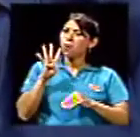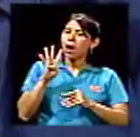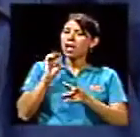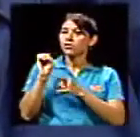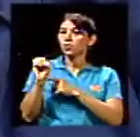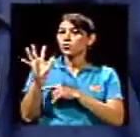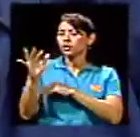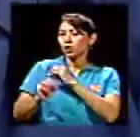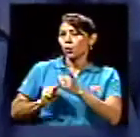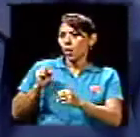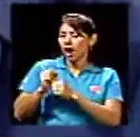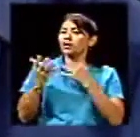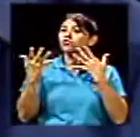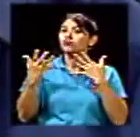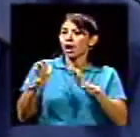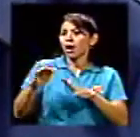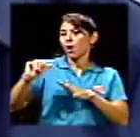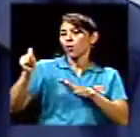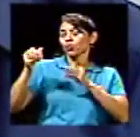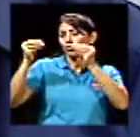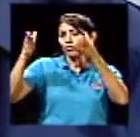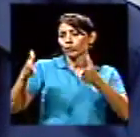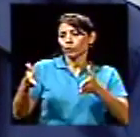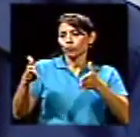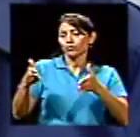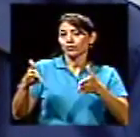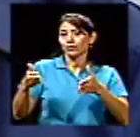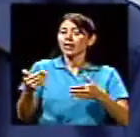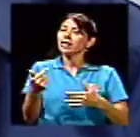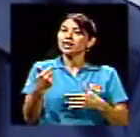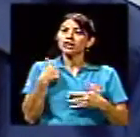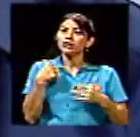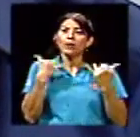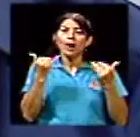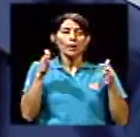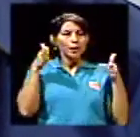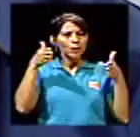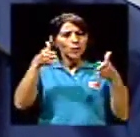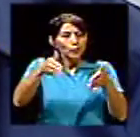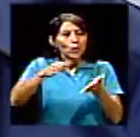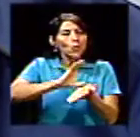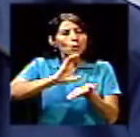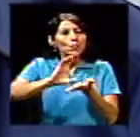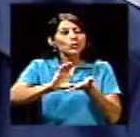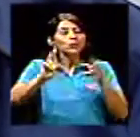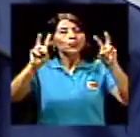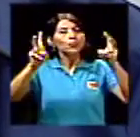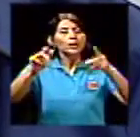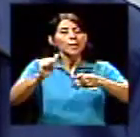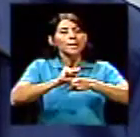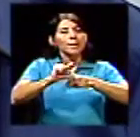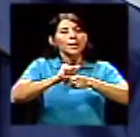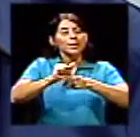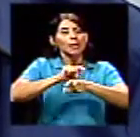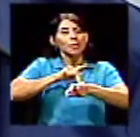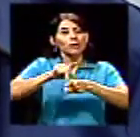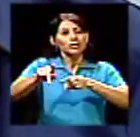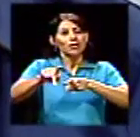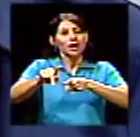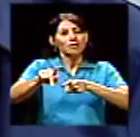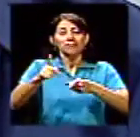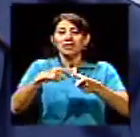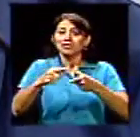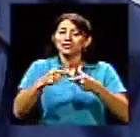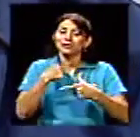lo tomó otro profesor. Y yo me dediqué al curso de práctica profesional, entonces ahí lo estoy disfrutando montones.